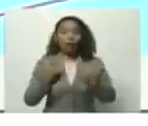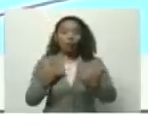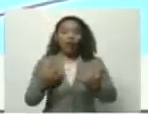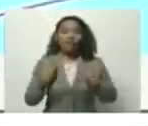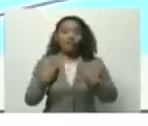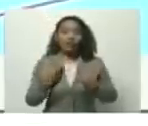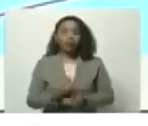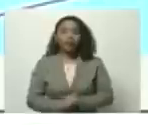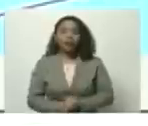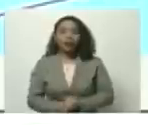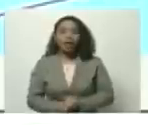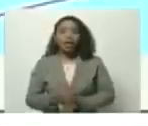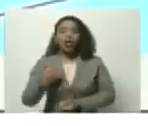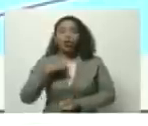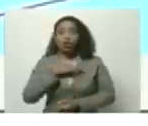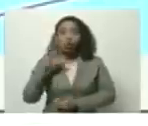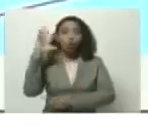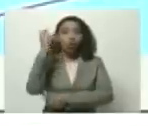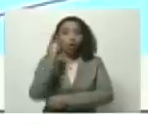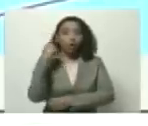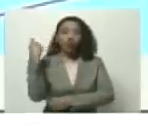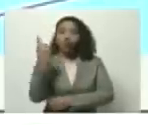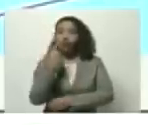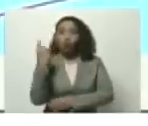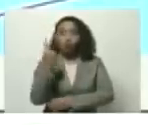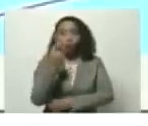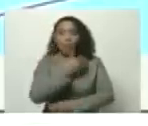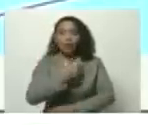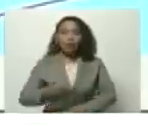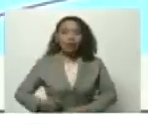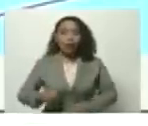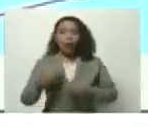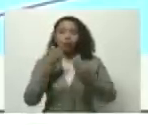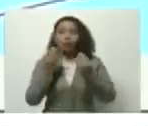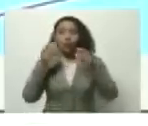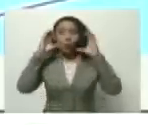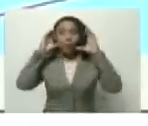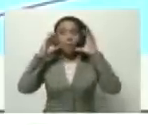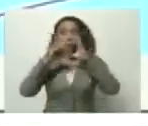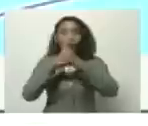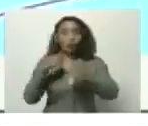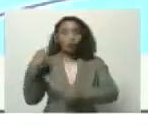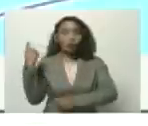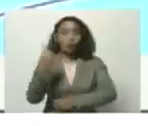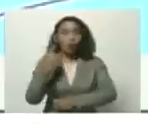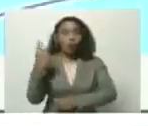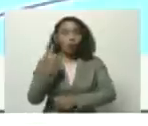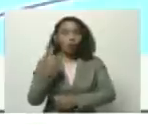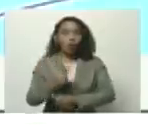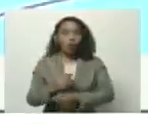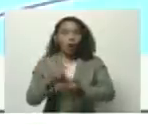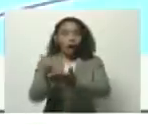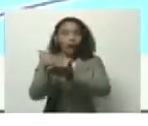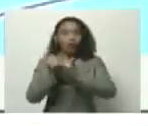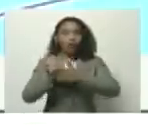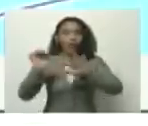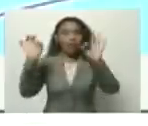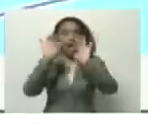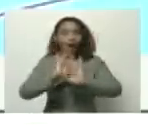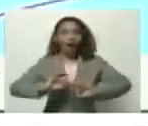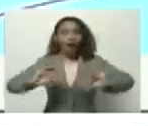logrado solos el presidente hace mucho énfasis en eso solos sin ayuda de nadie